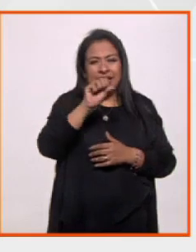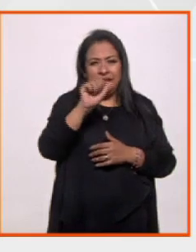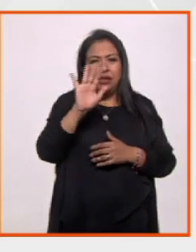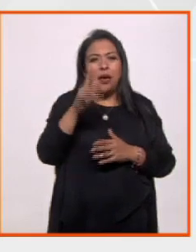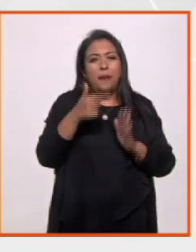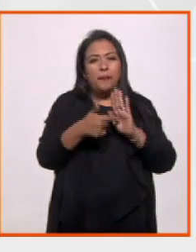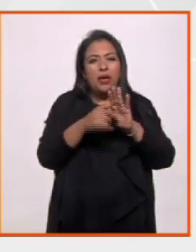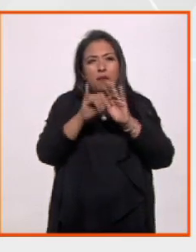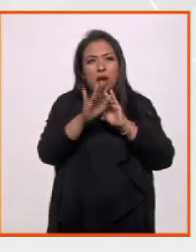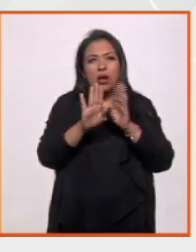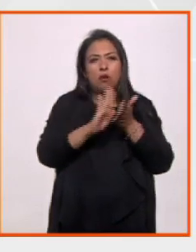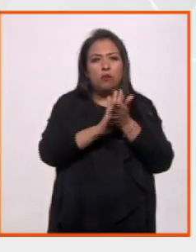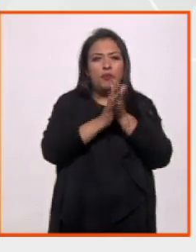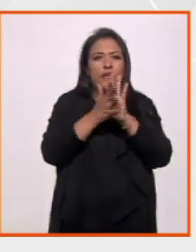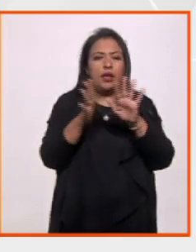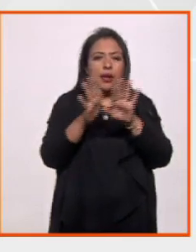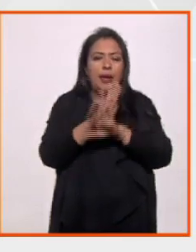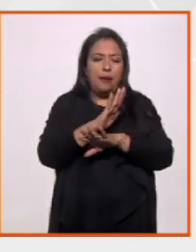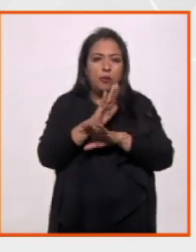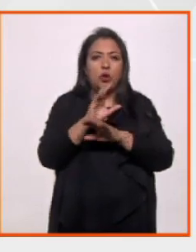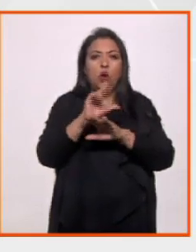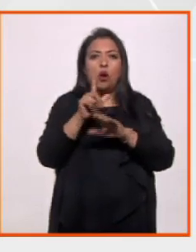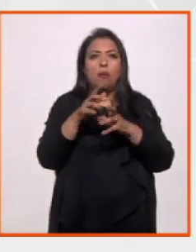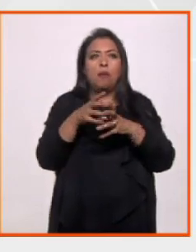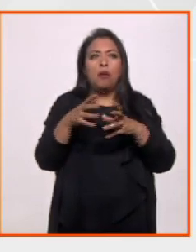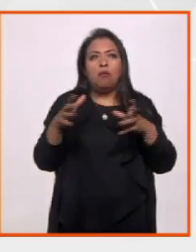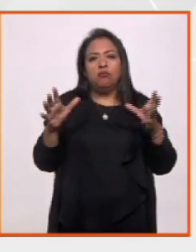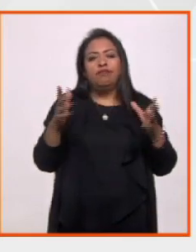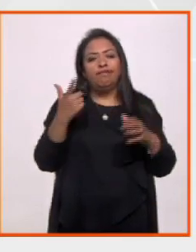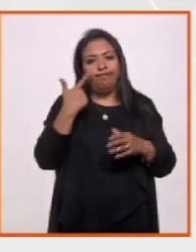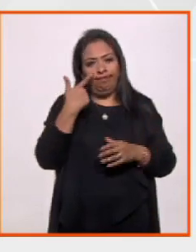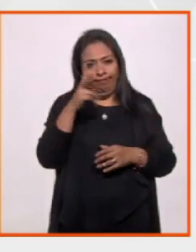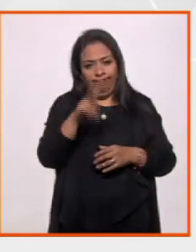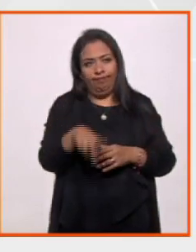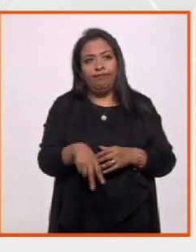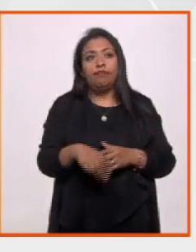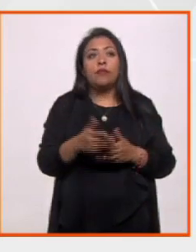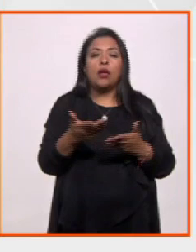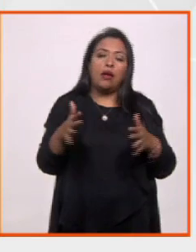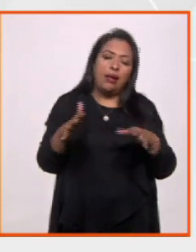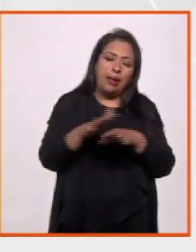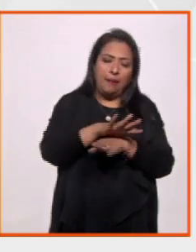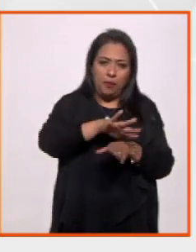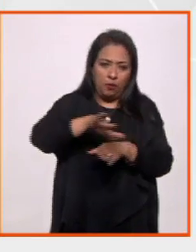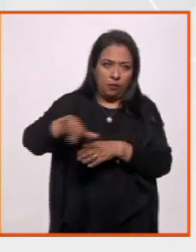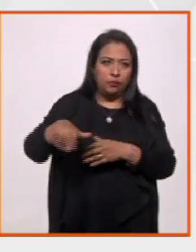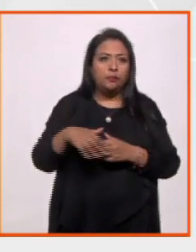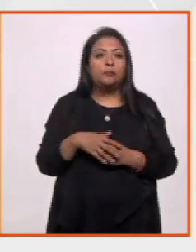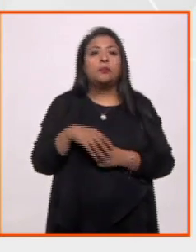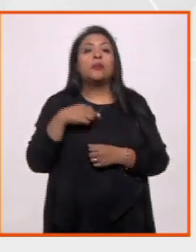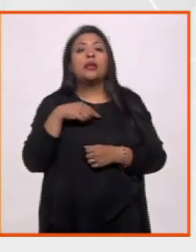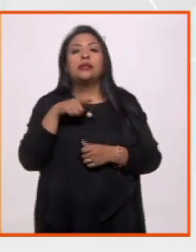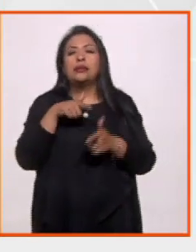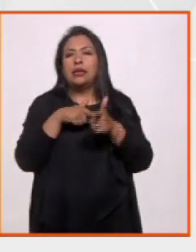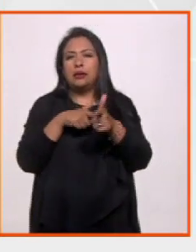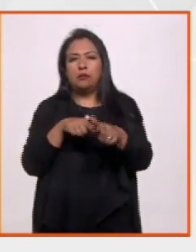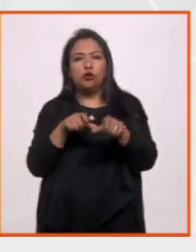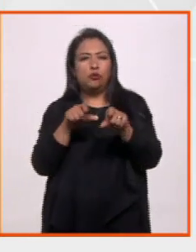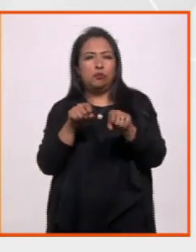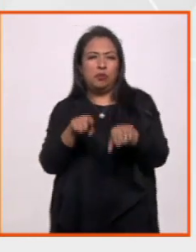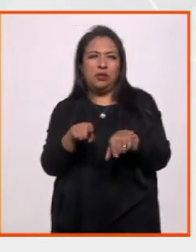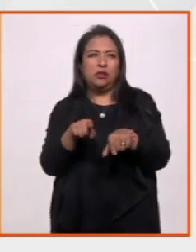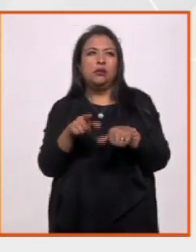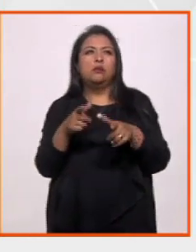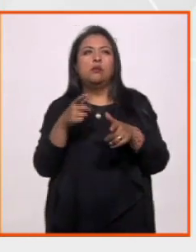imágenes sobre cómo ha evolucionado el universo y cómo se expande, que comprueba que se expande. Pero ahora vamos a cambiar de tema, Laura. Bueno, seguimos un tanto en